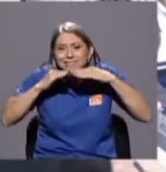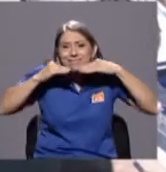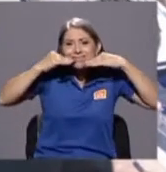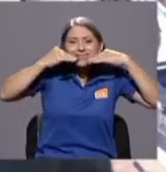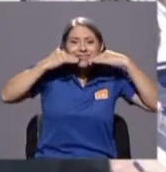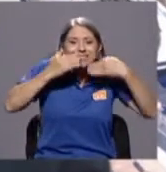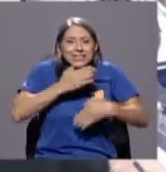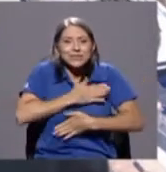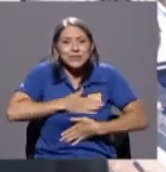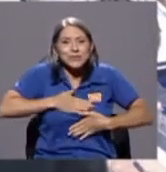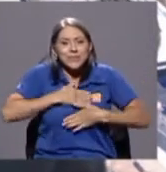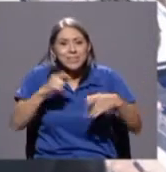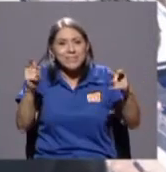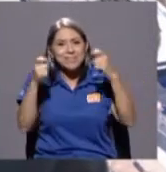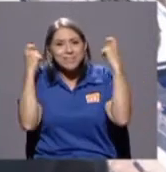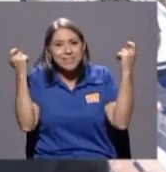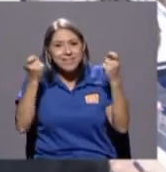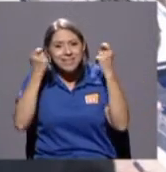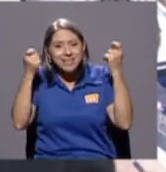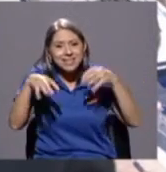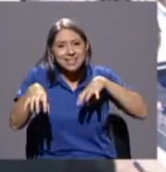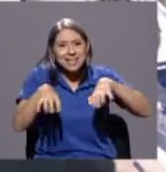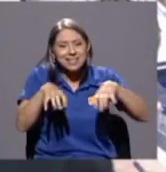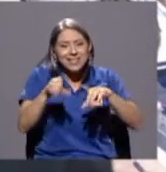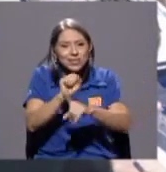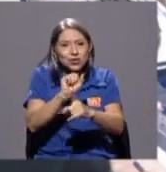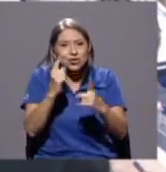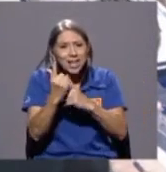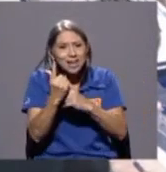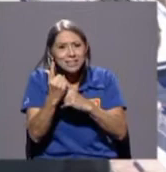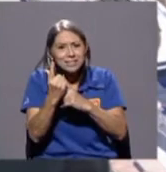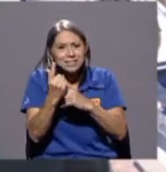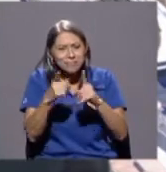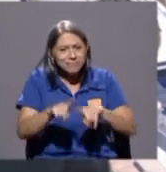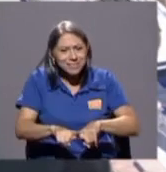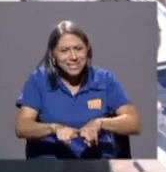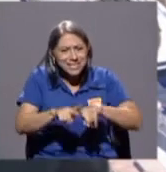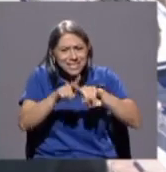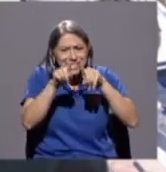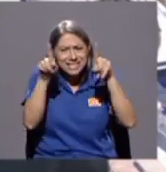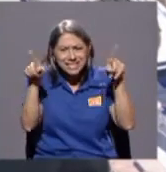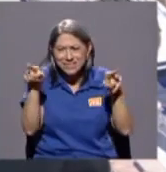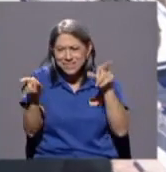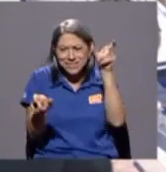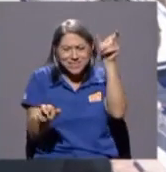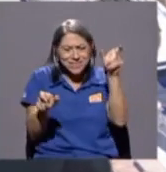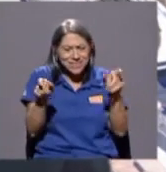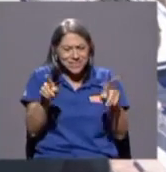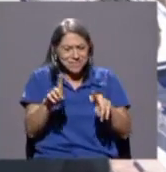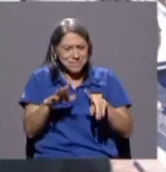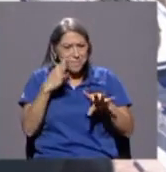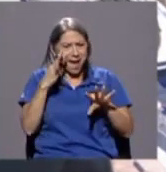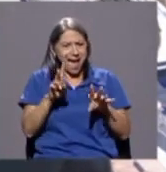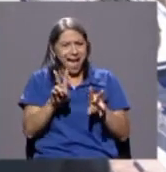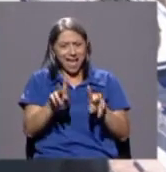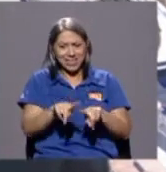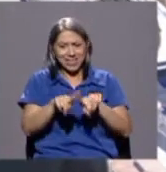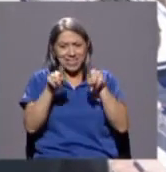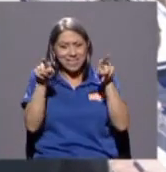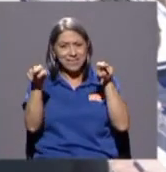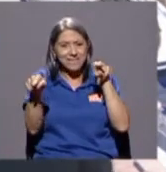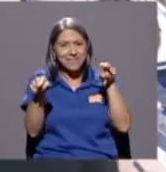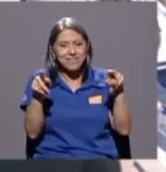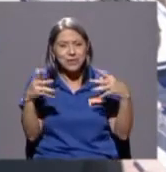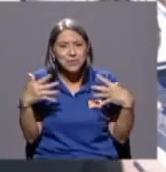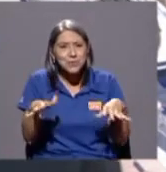fiestas y de las actividades sociales bueno era un cambio tan grande tan impresionante y eso es una faceta